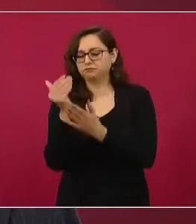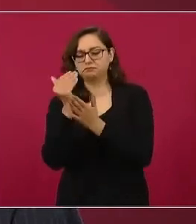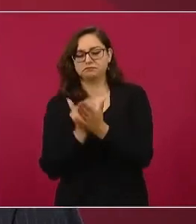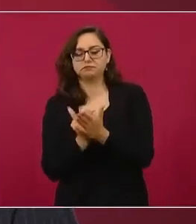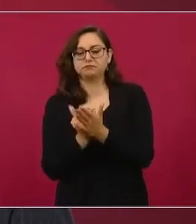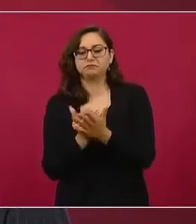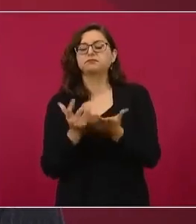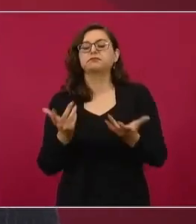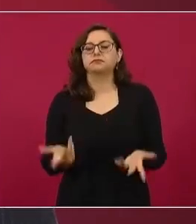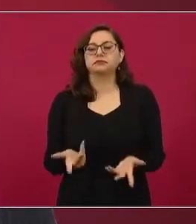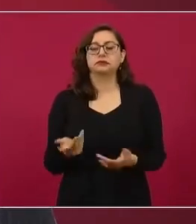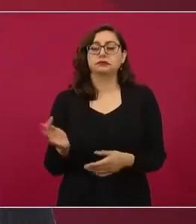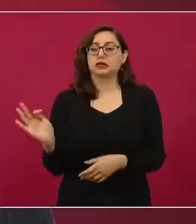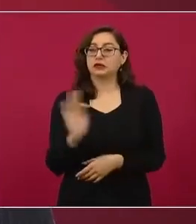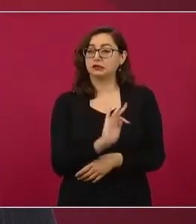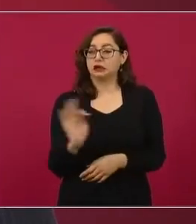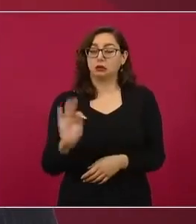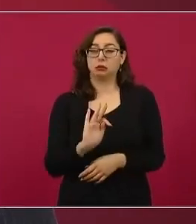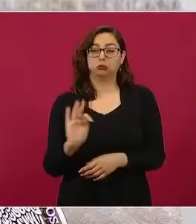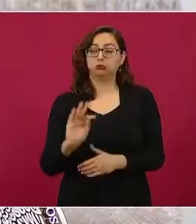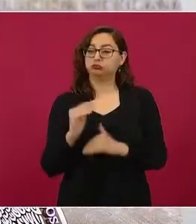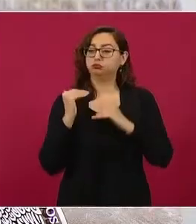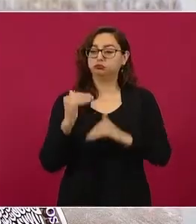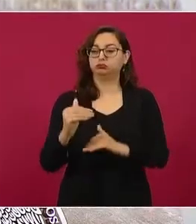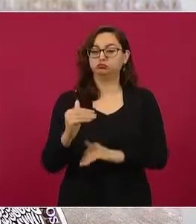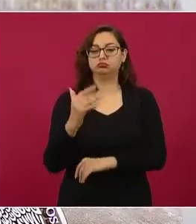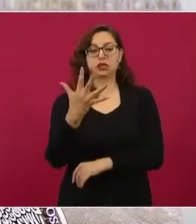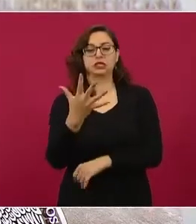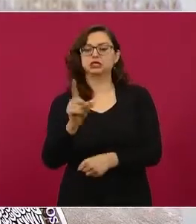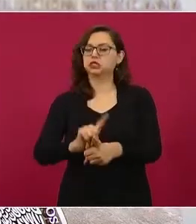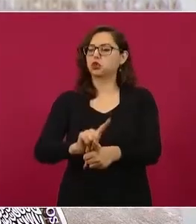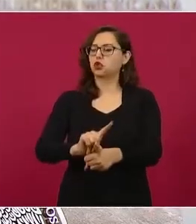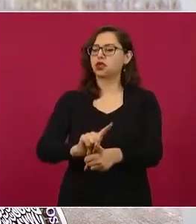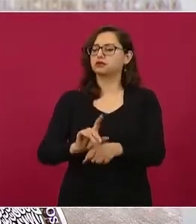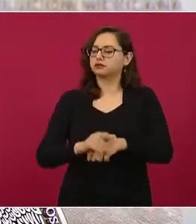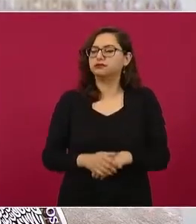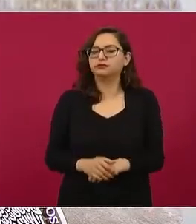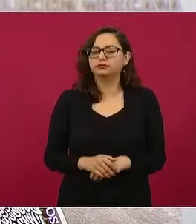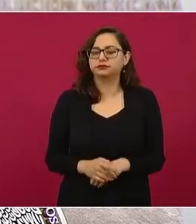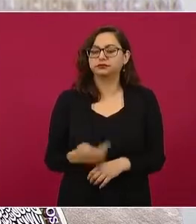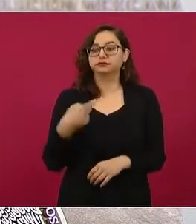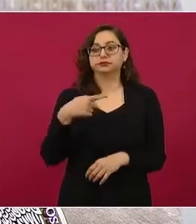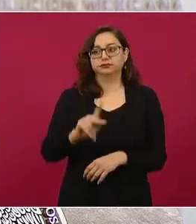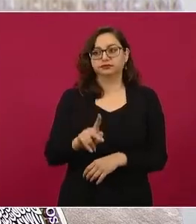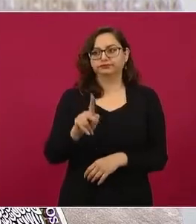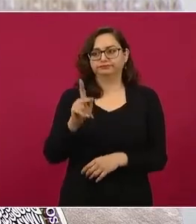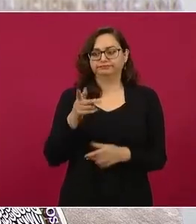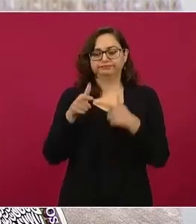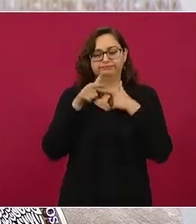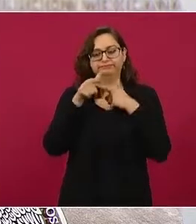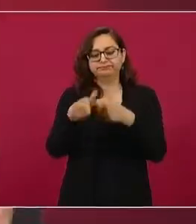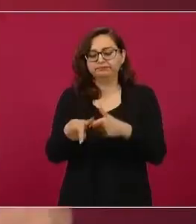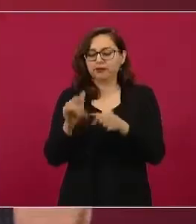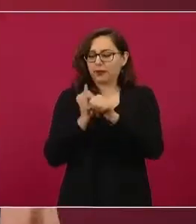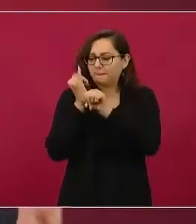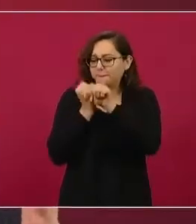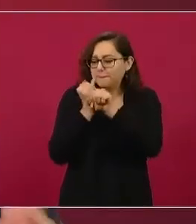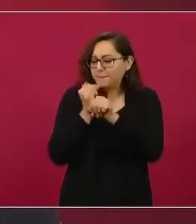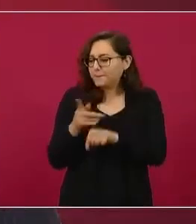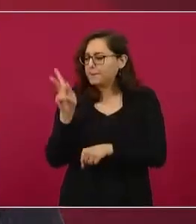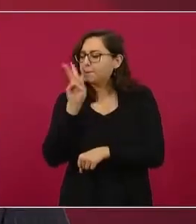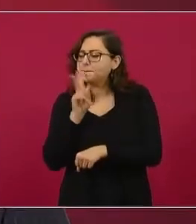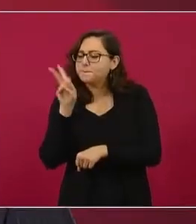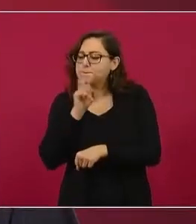posiblemente para acortarlo a cinco días, pero queremos estar muy seguros que la evidencia científica sobre la contagiosidad, la